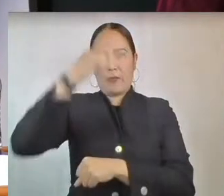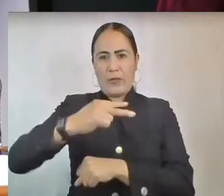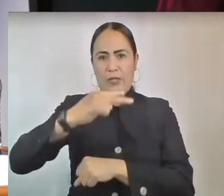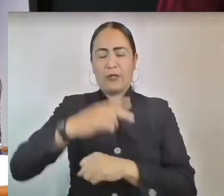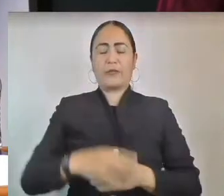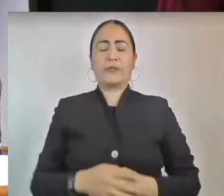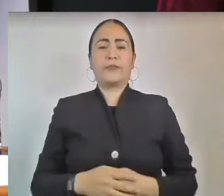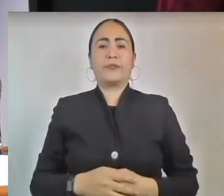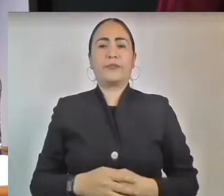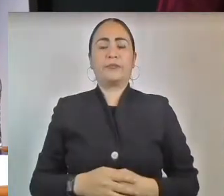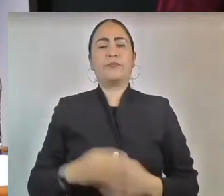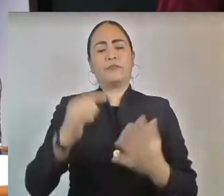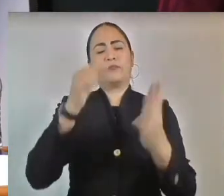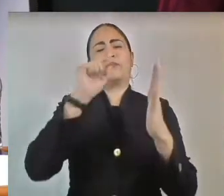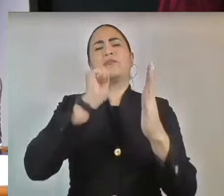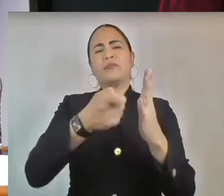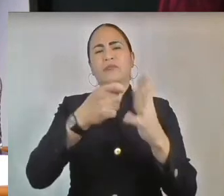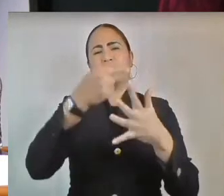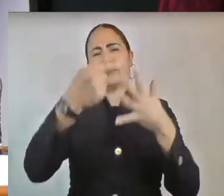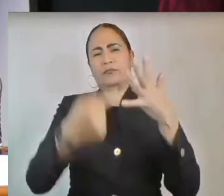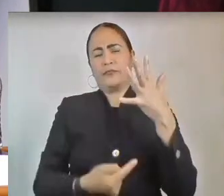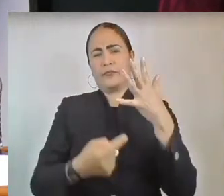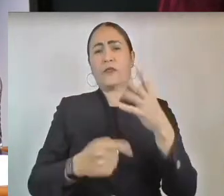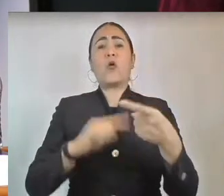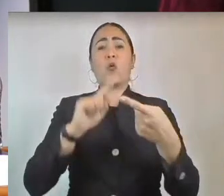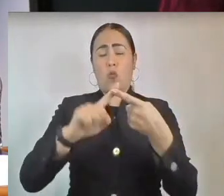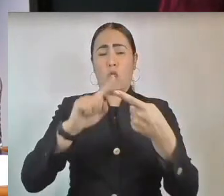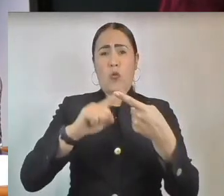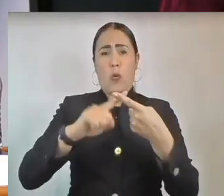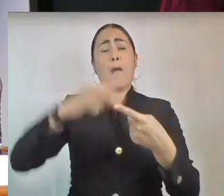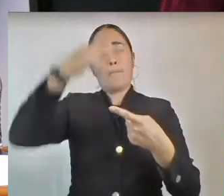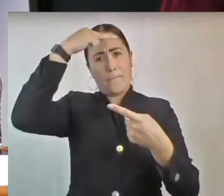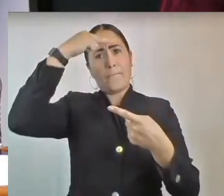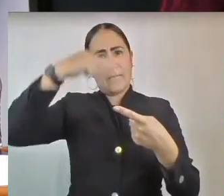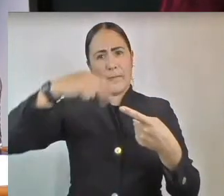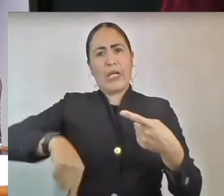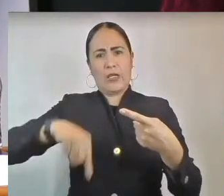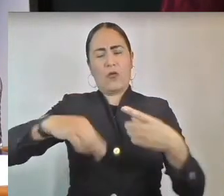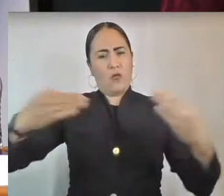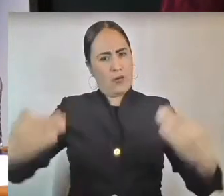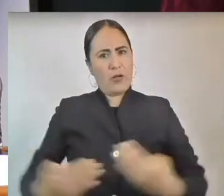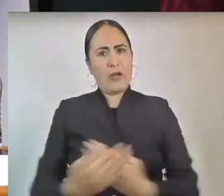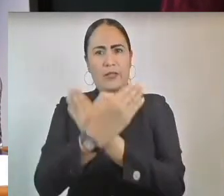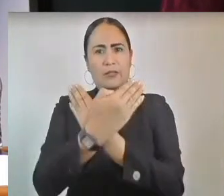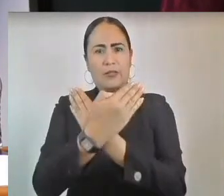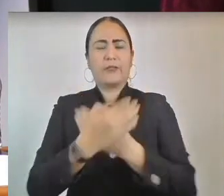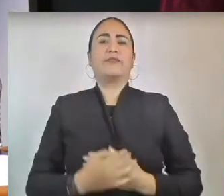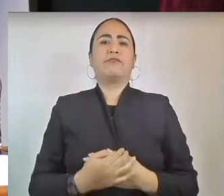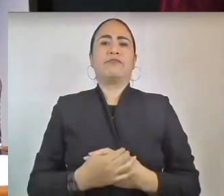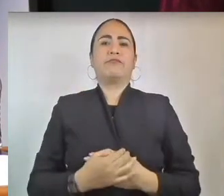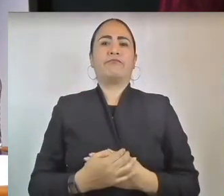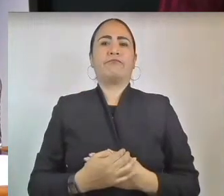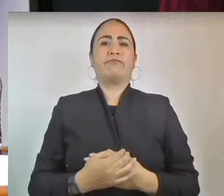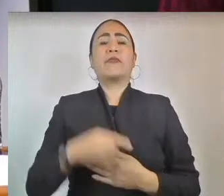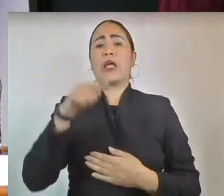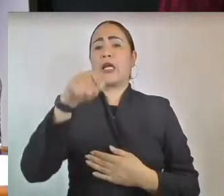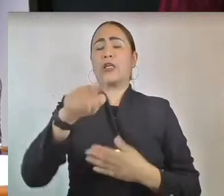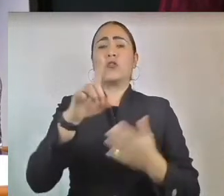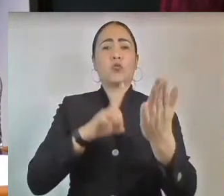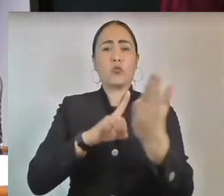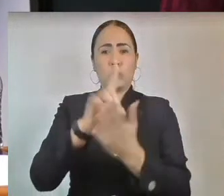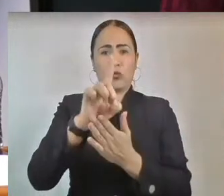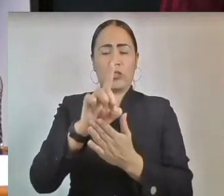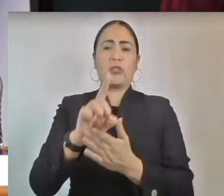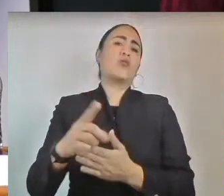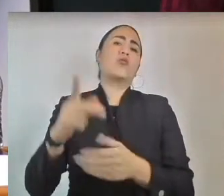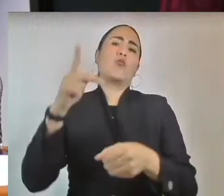saber son, uno, ser mexicano por nacimiento, en pleno goce y ejercicio de sus derechos políticos